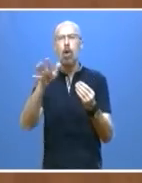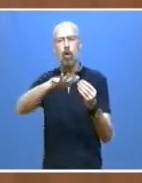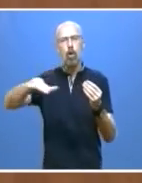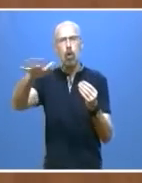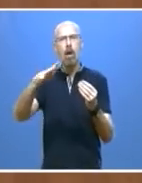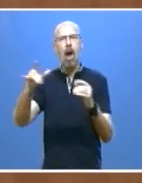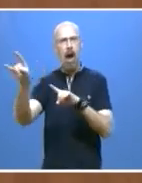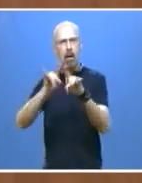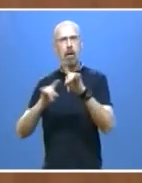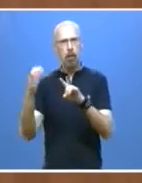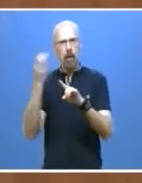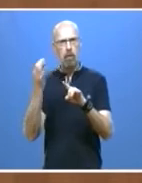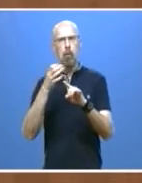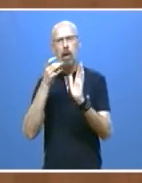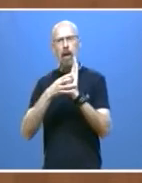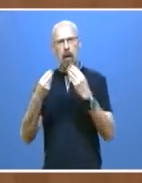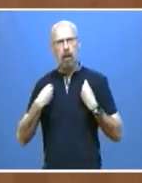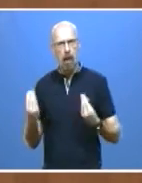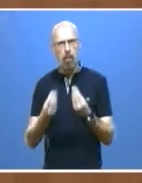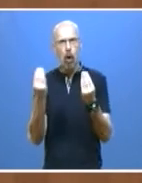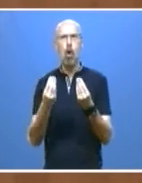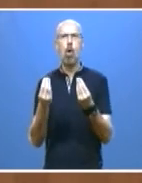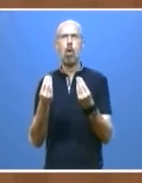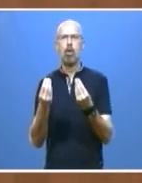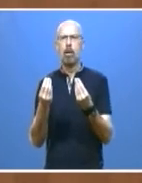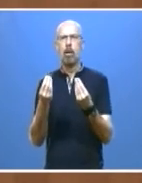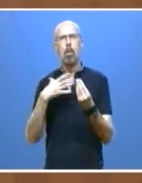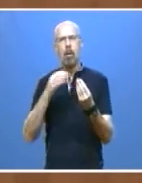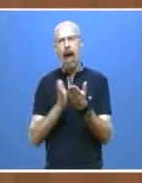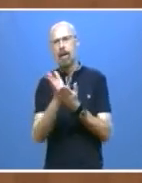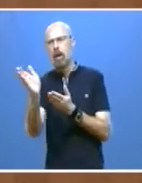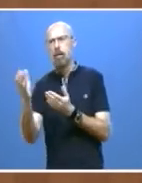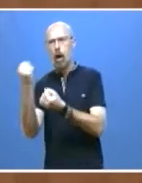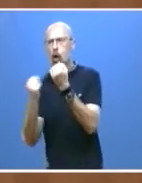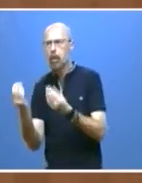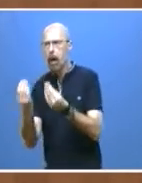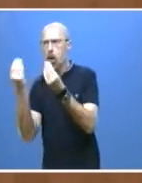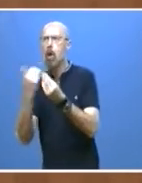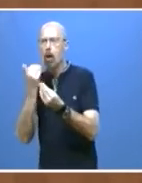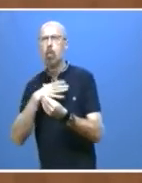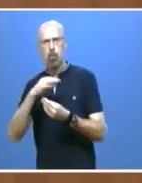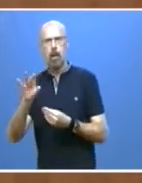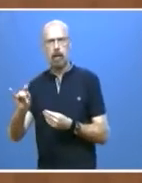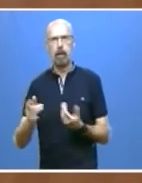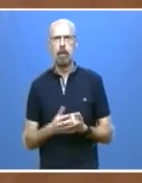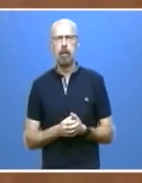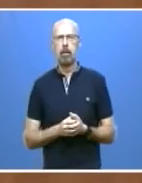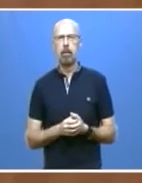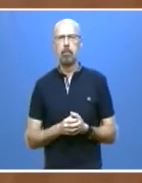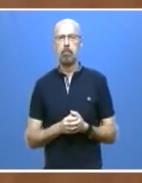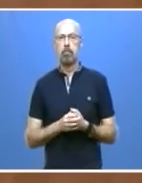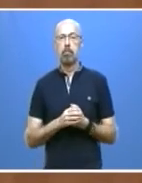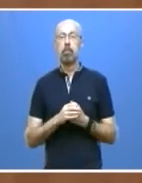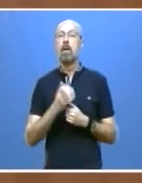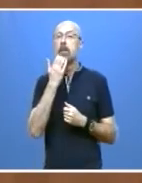más segura y porque es fuente de alternativas económicas reales. El éxito en revitalizar nuestro mundo